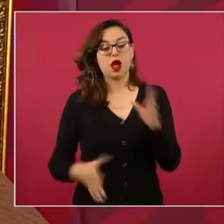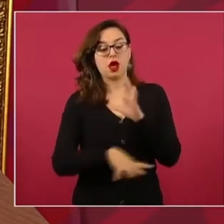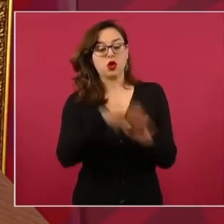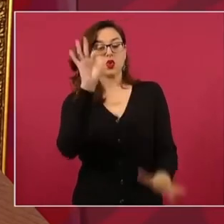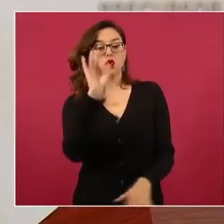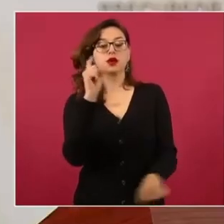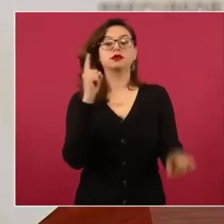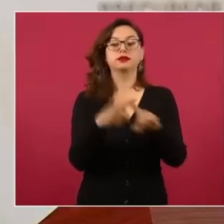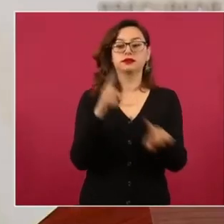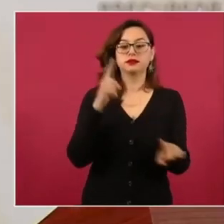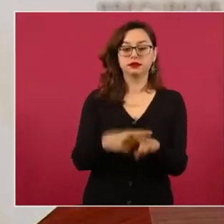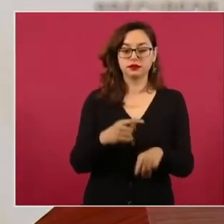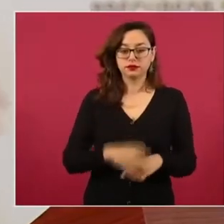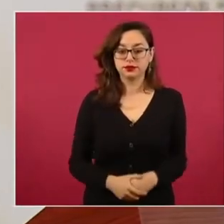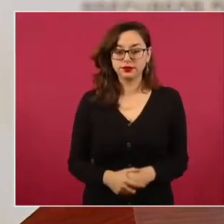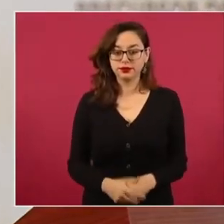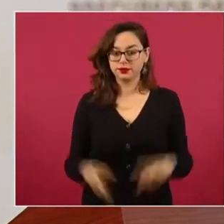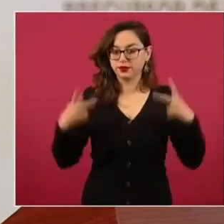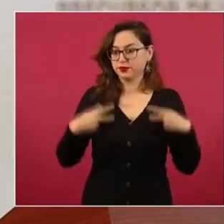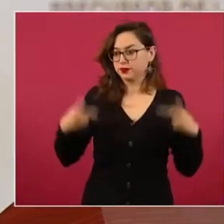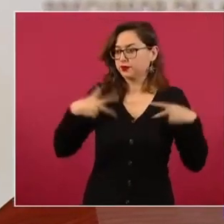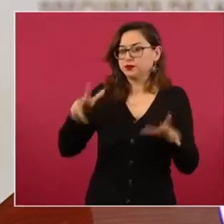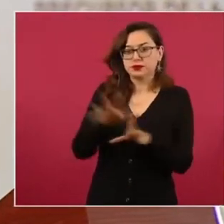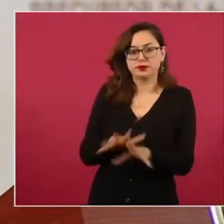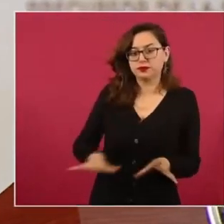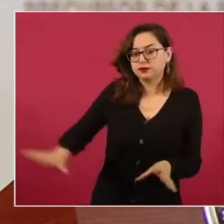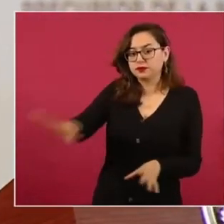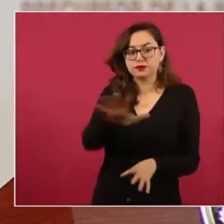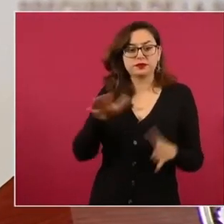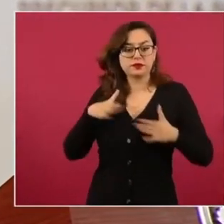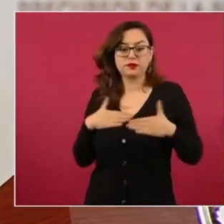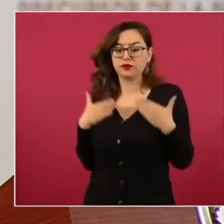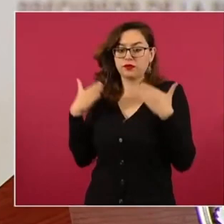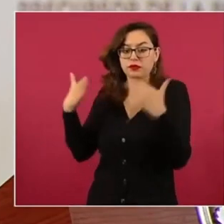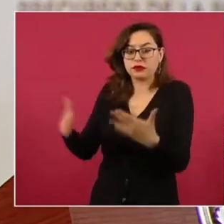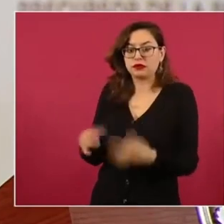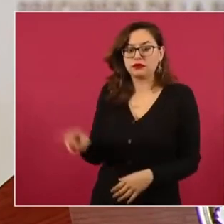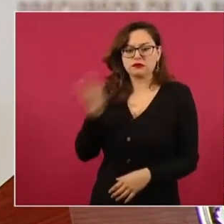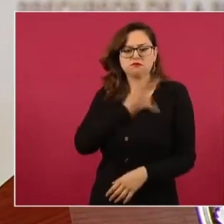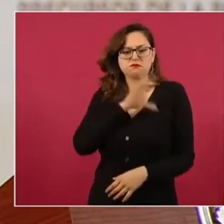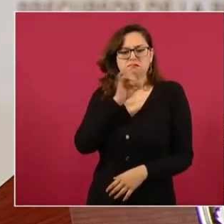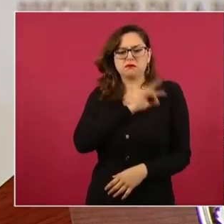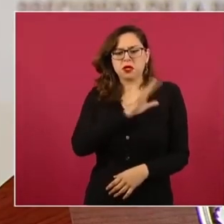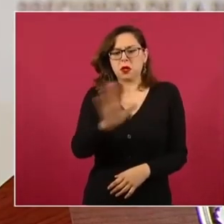Y no estar pensando, y eso es una recomendación,